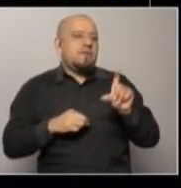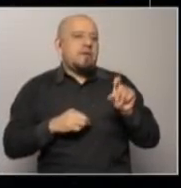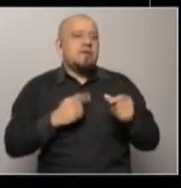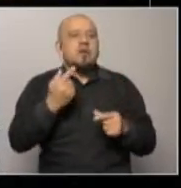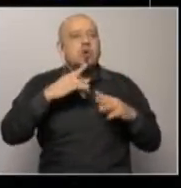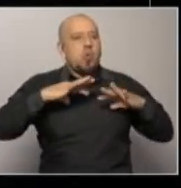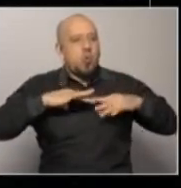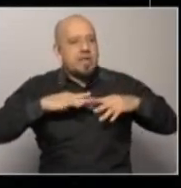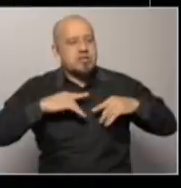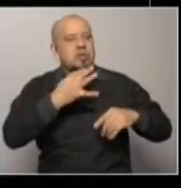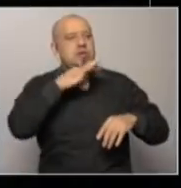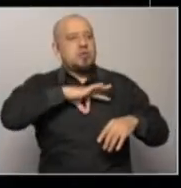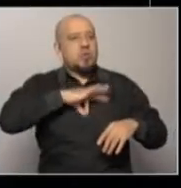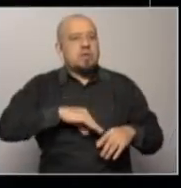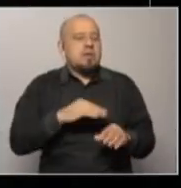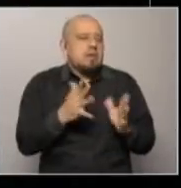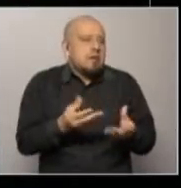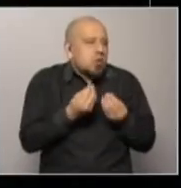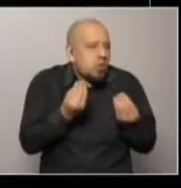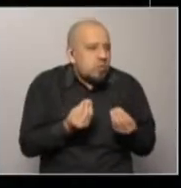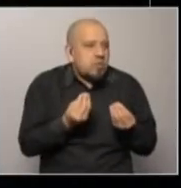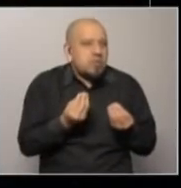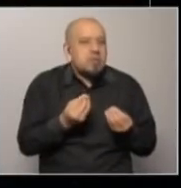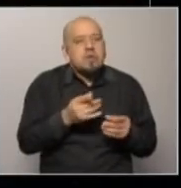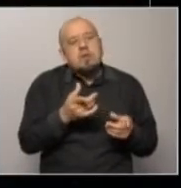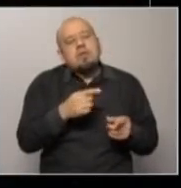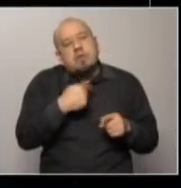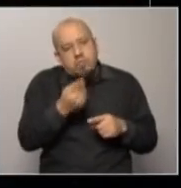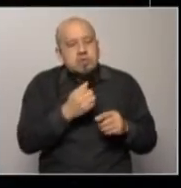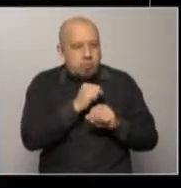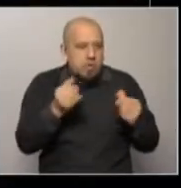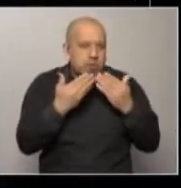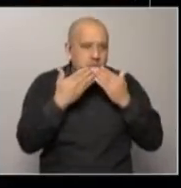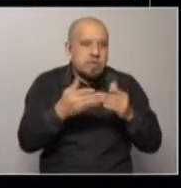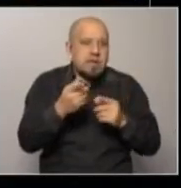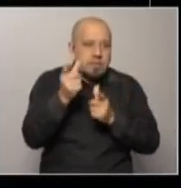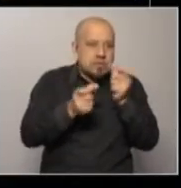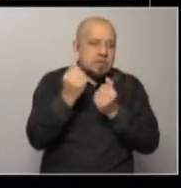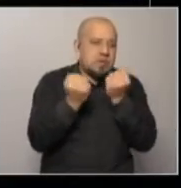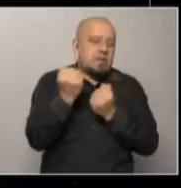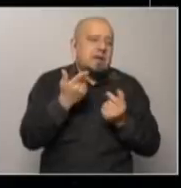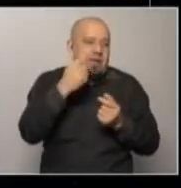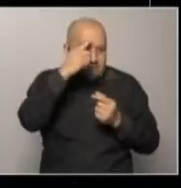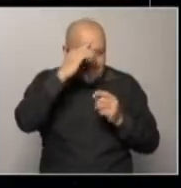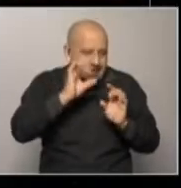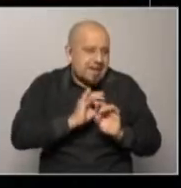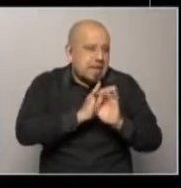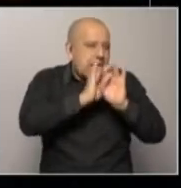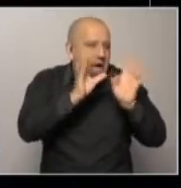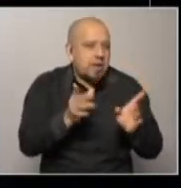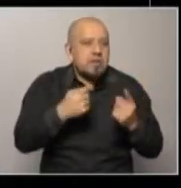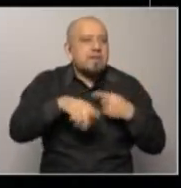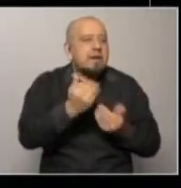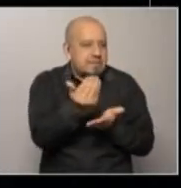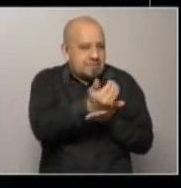sobre jubilaciones. De eso no hay forma. Después va haber una mesa con economistas, se lo podrán preguntar, pero parece bastante claro que va a haber recortes. La